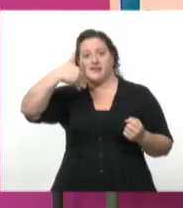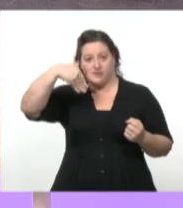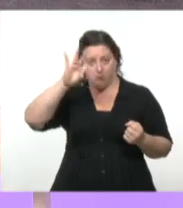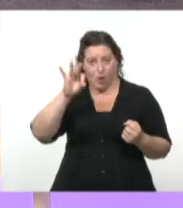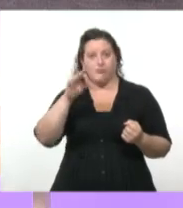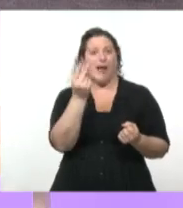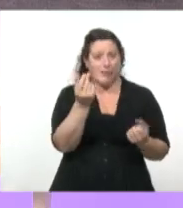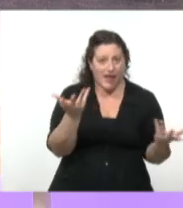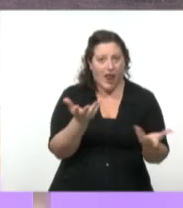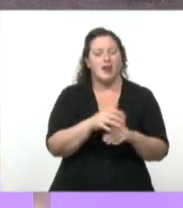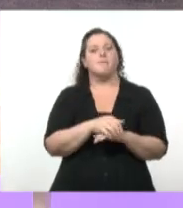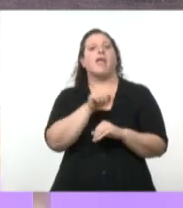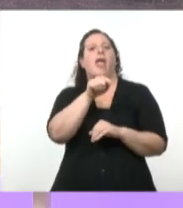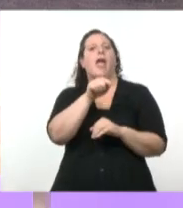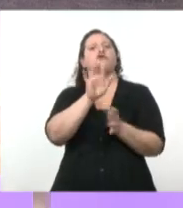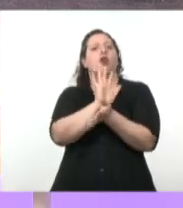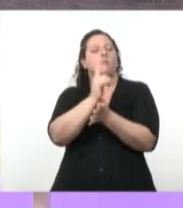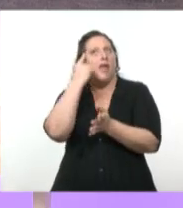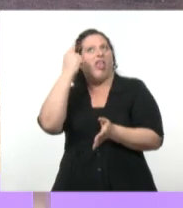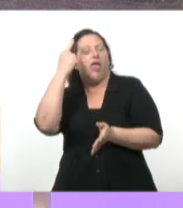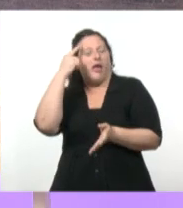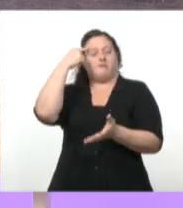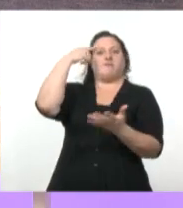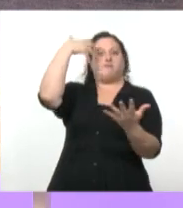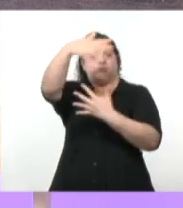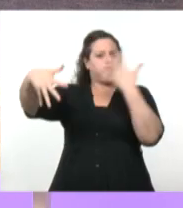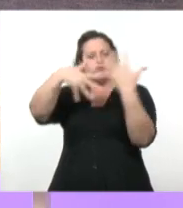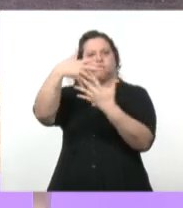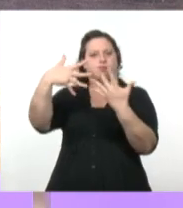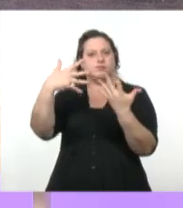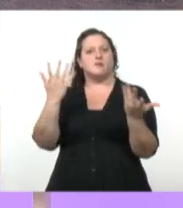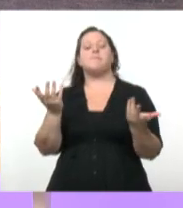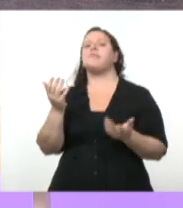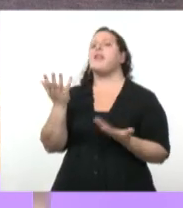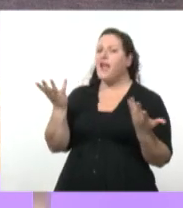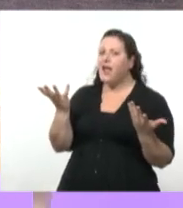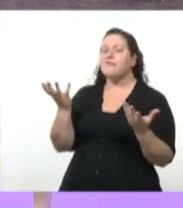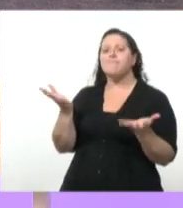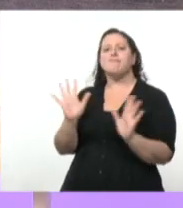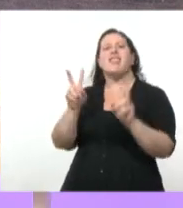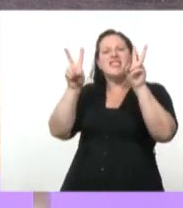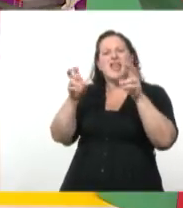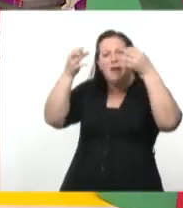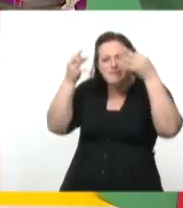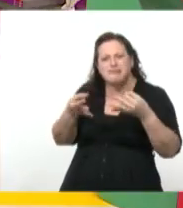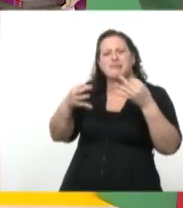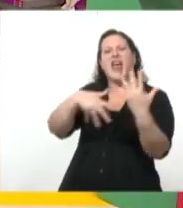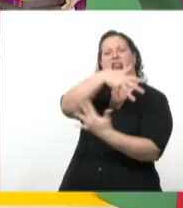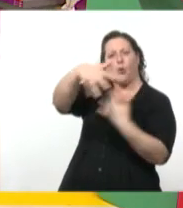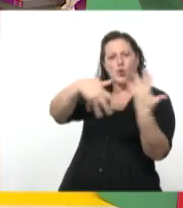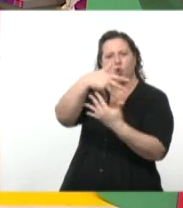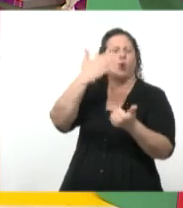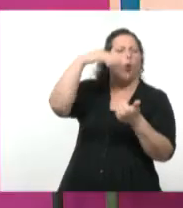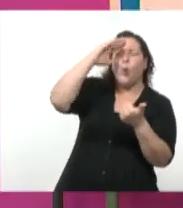Totalmente. ¿Qué características tiene la idea de revolución? Cuando hablamos de revolución en sí, más allá de la Cubana, ¿qué